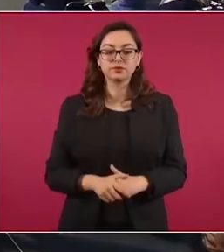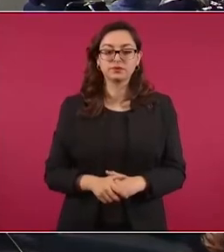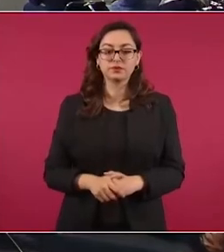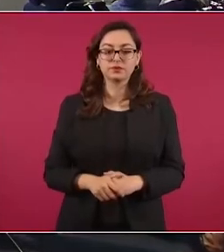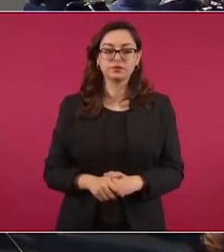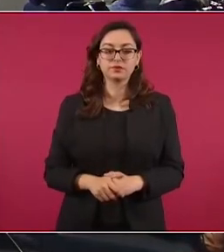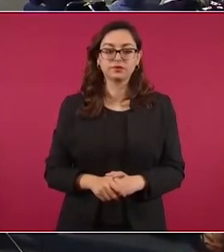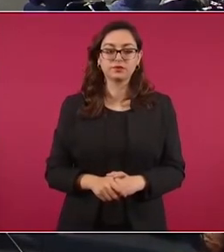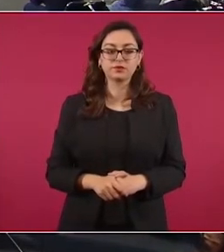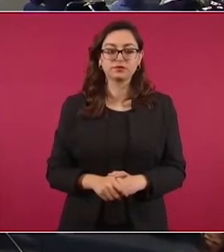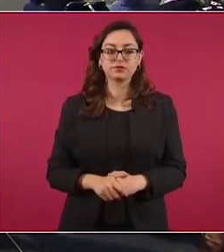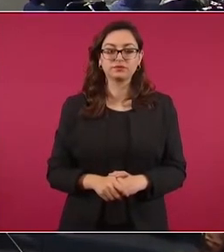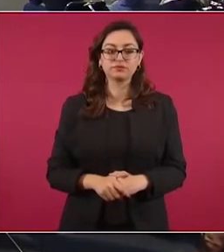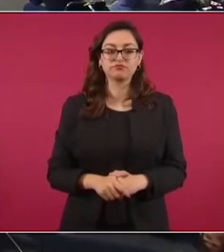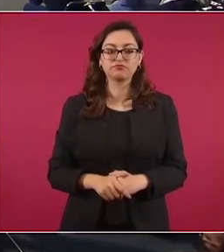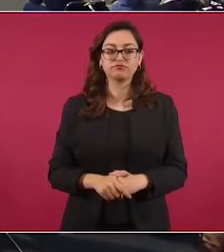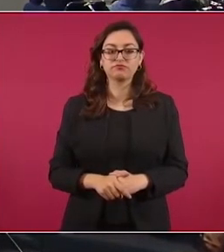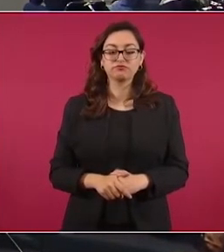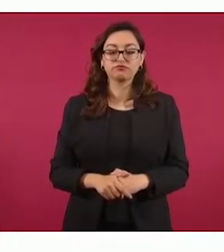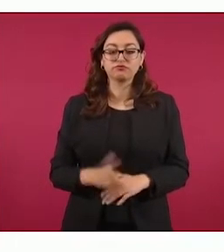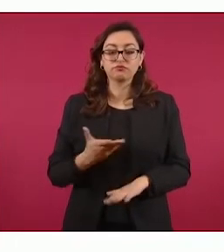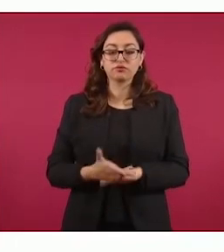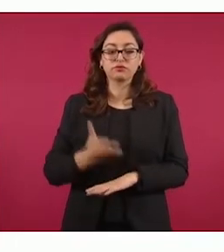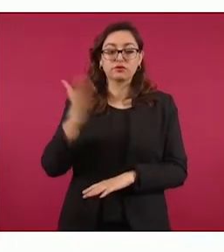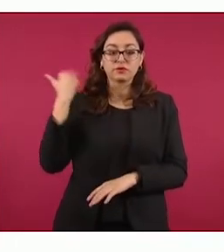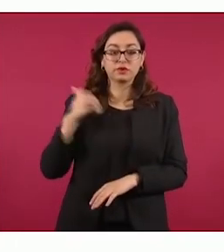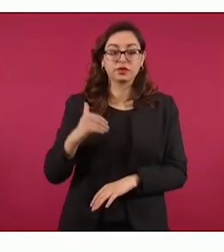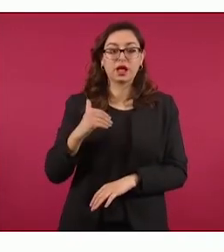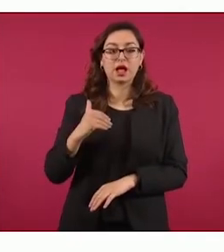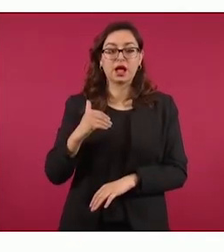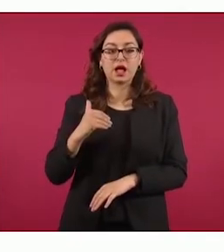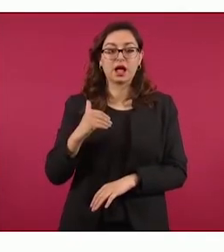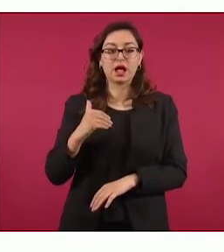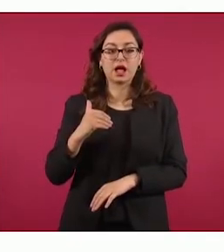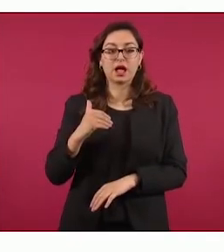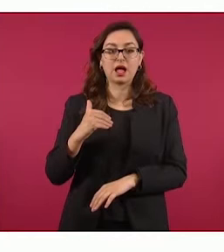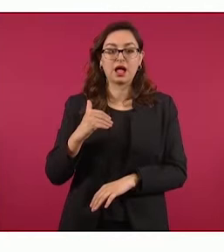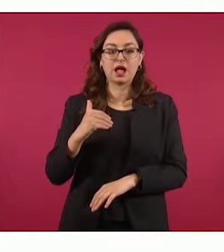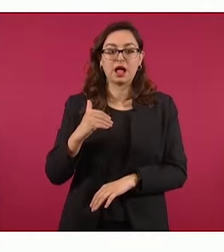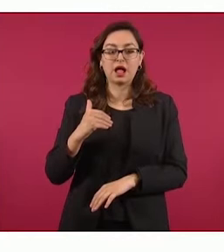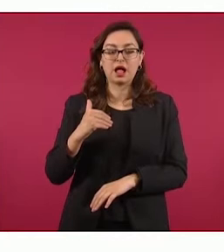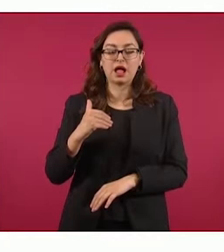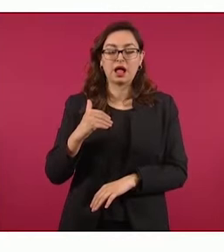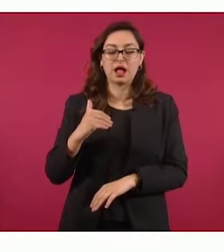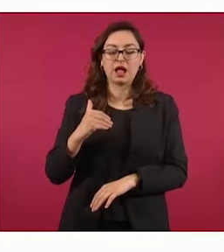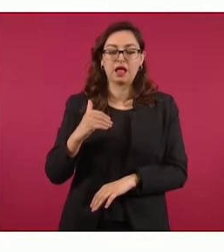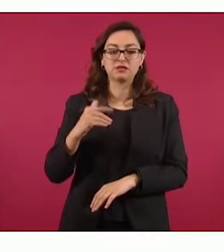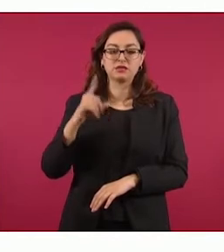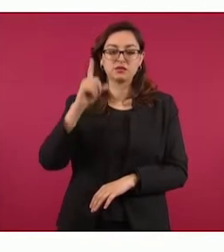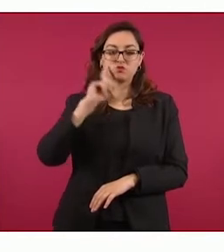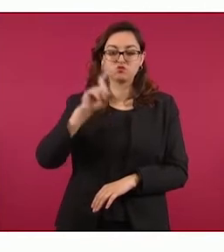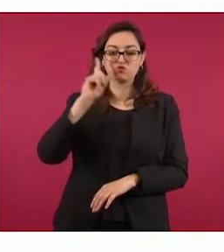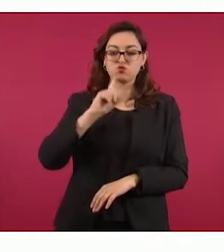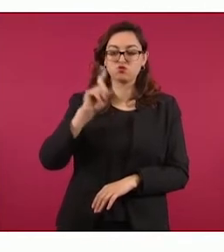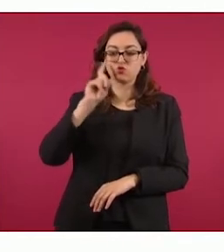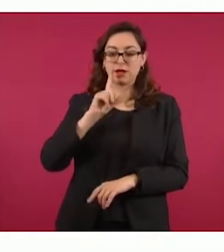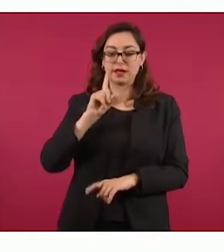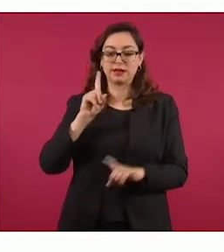A la jefa de campaña presidencial que llevó al poder